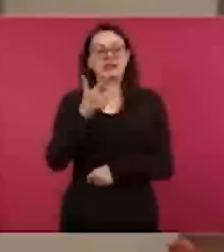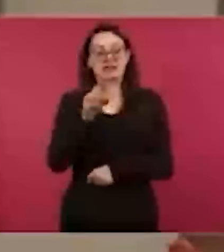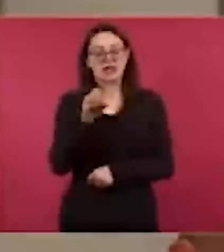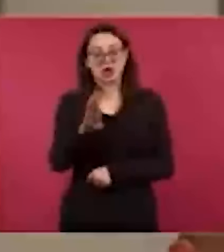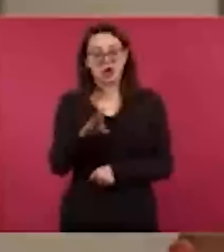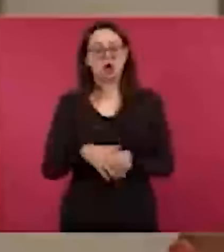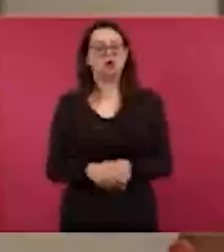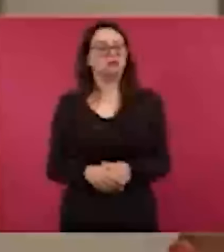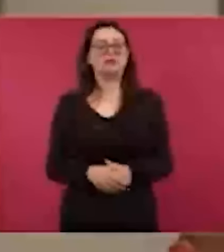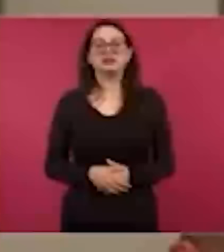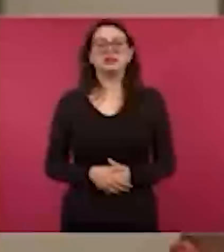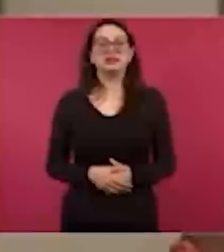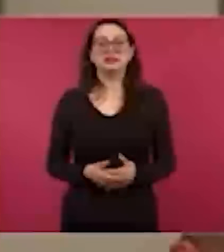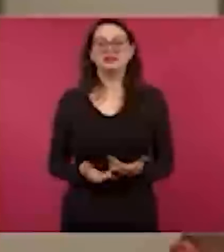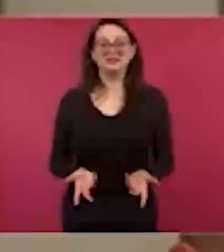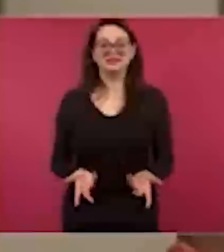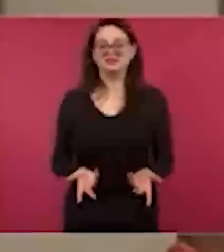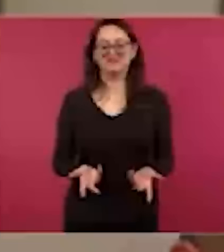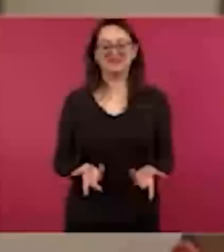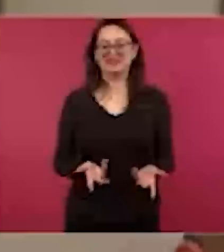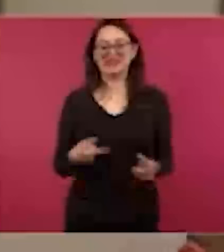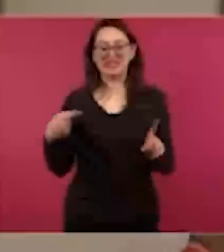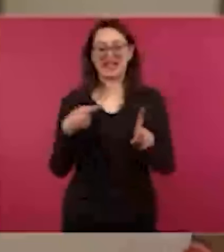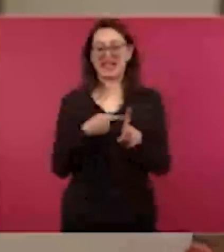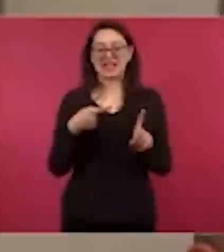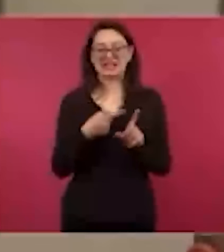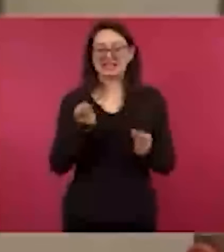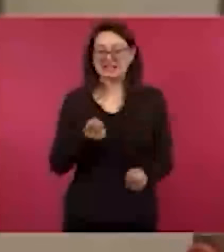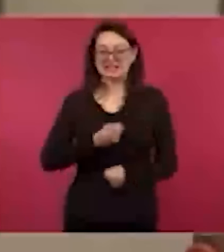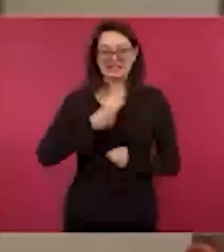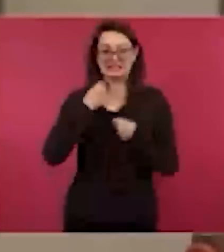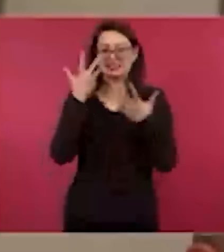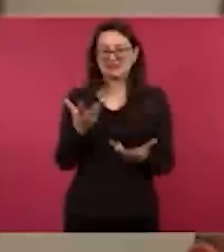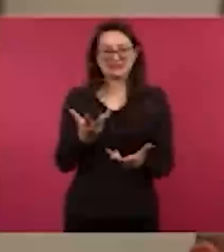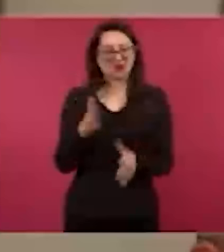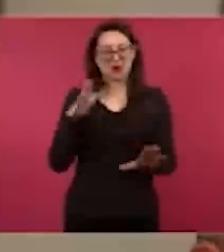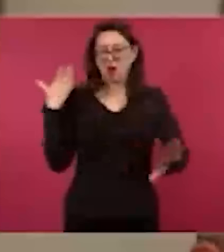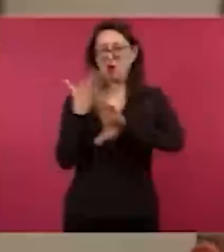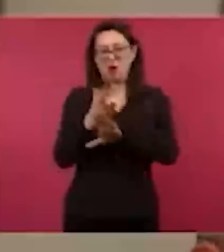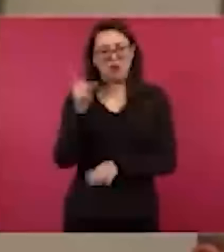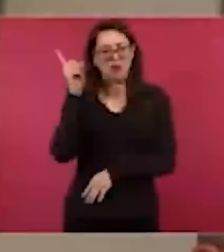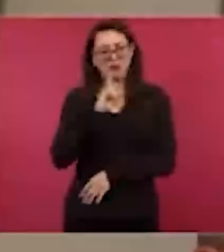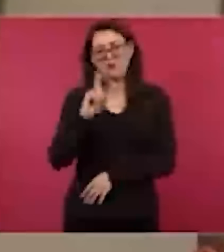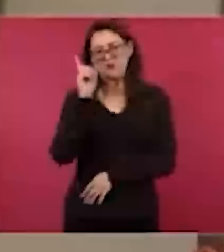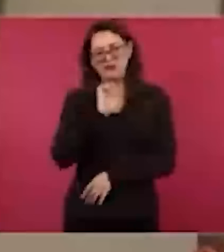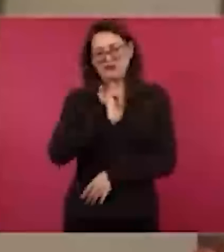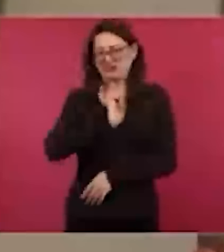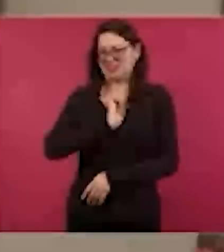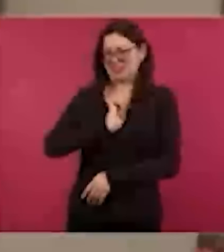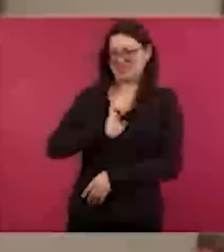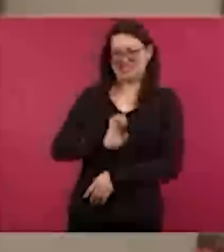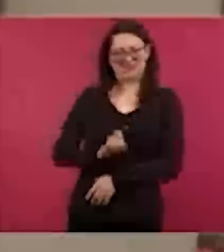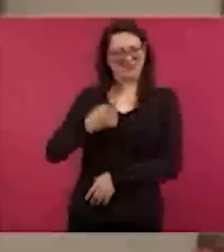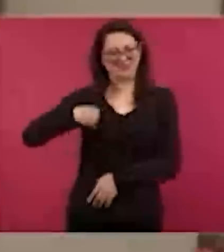alcalde, habla de una manera muy mal, la verdad estamos muy indignadas,